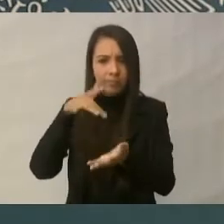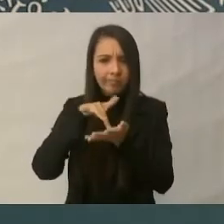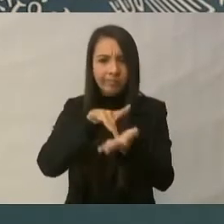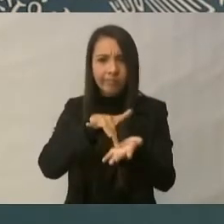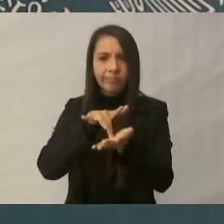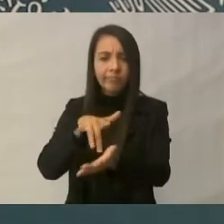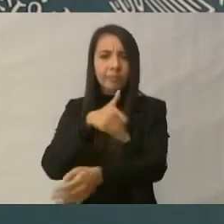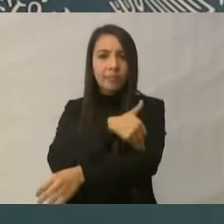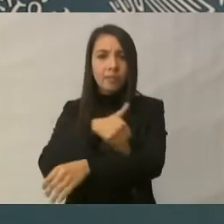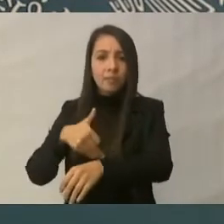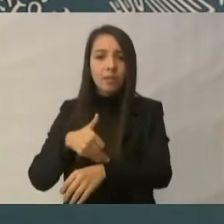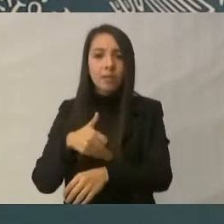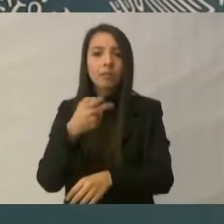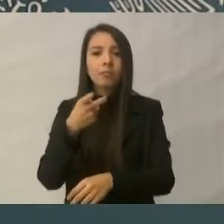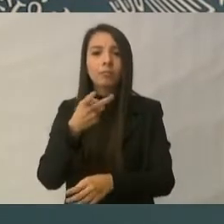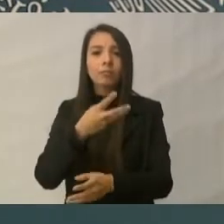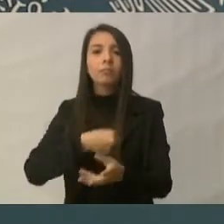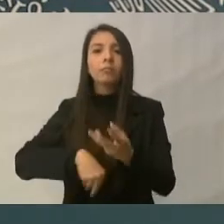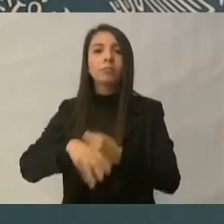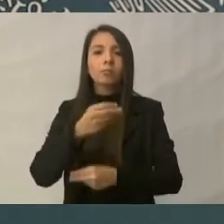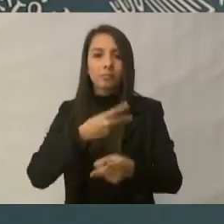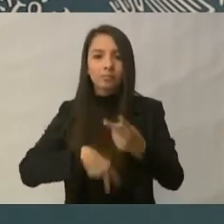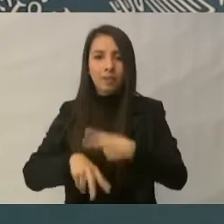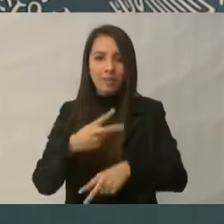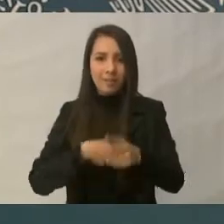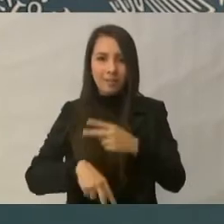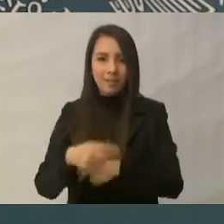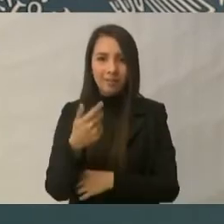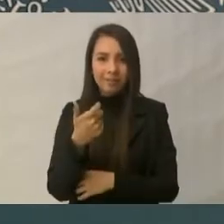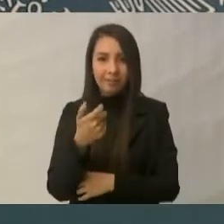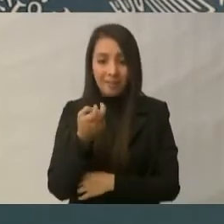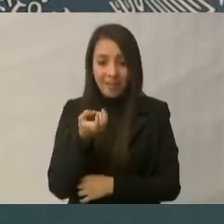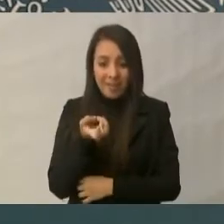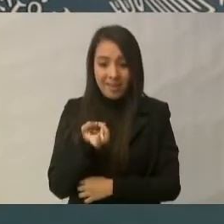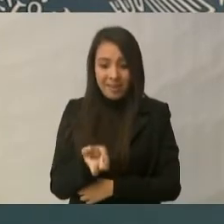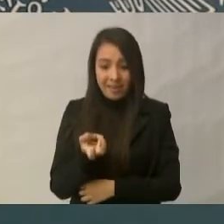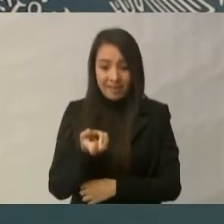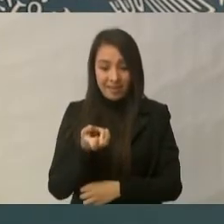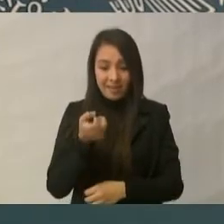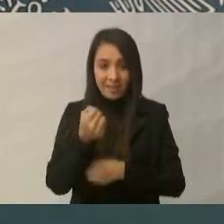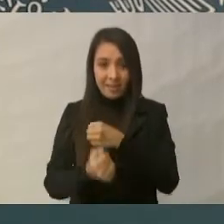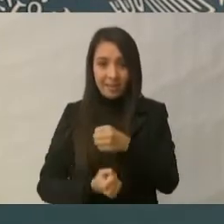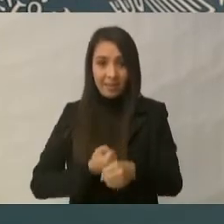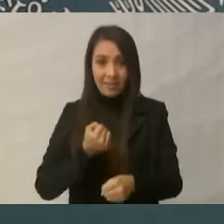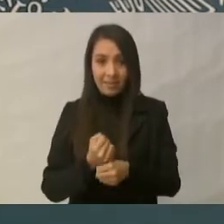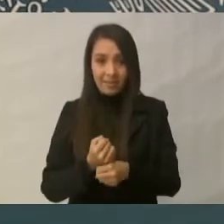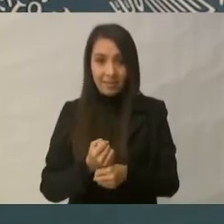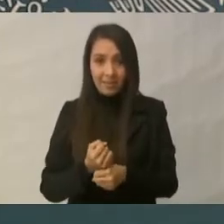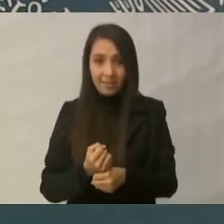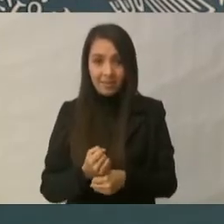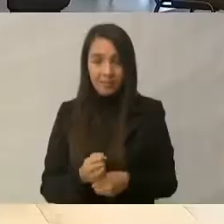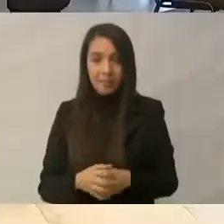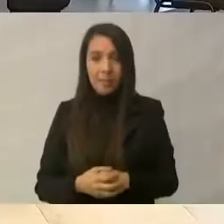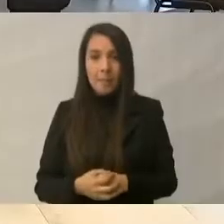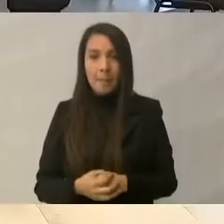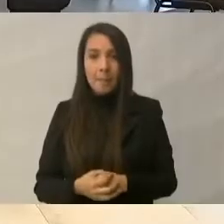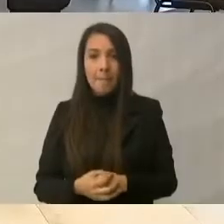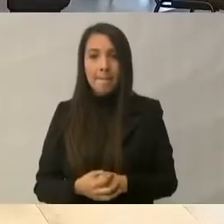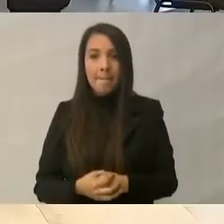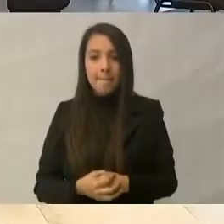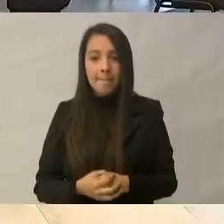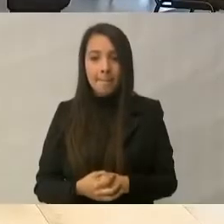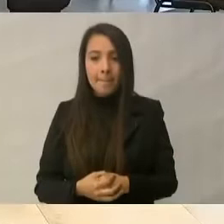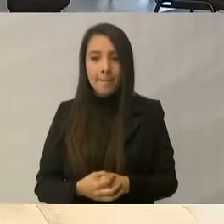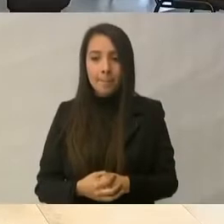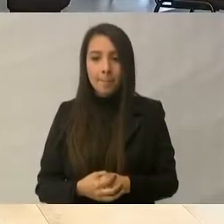al grado de que este año vamos a